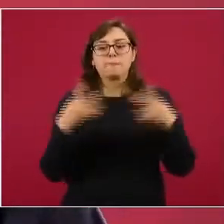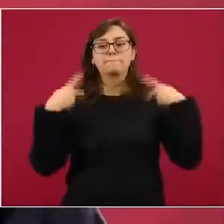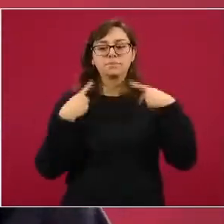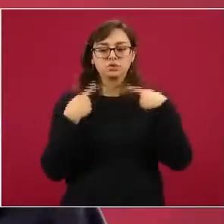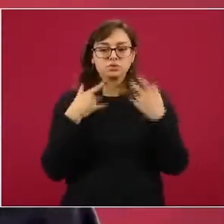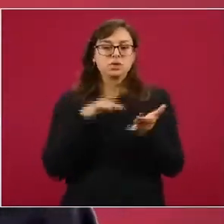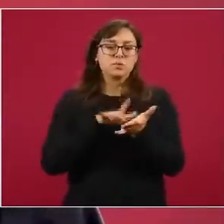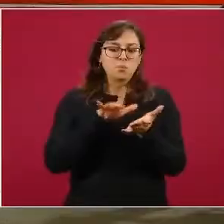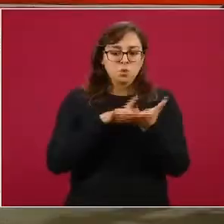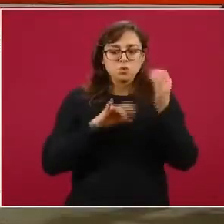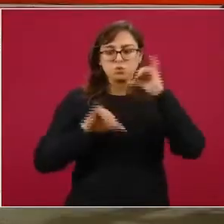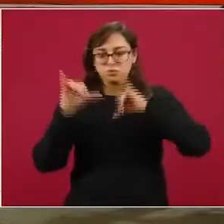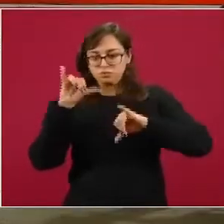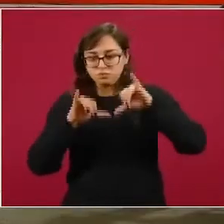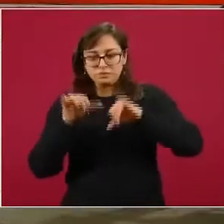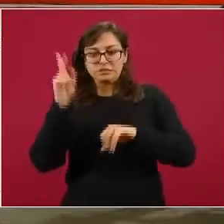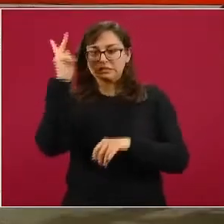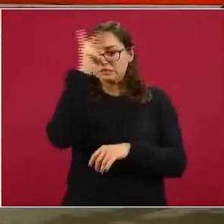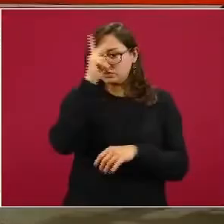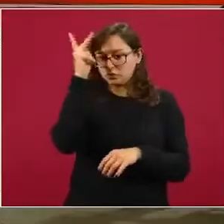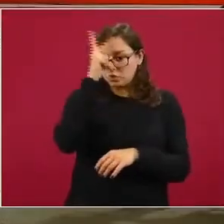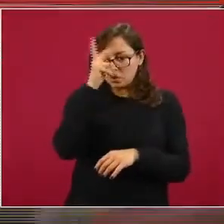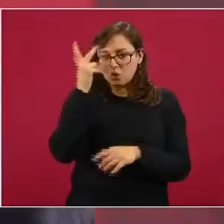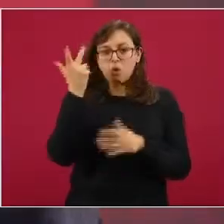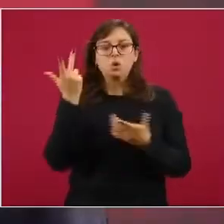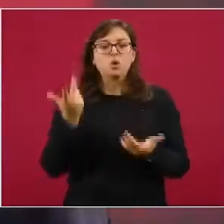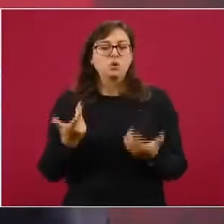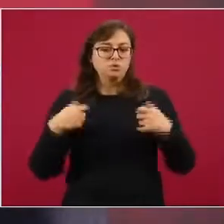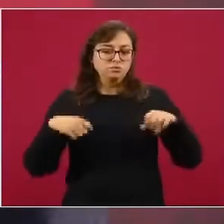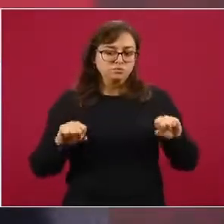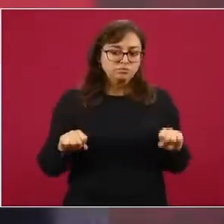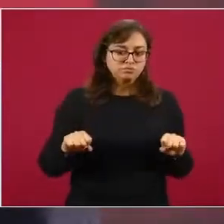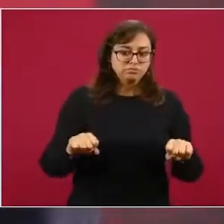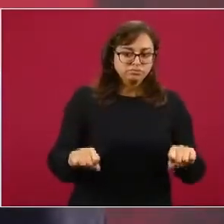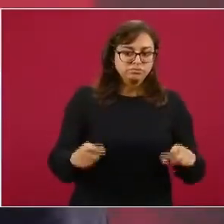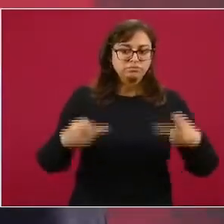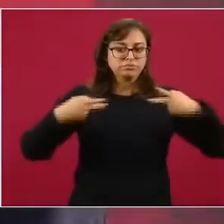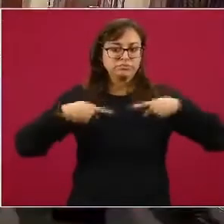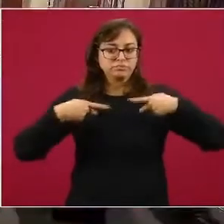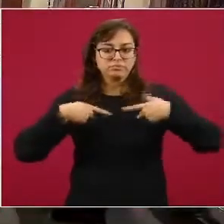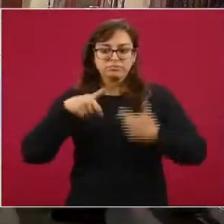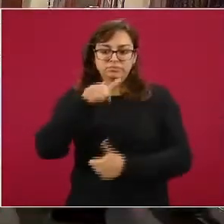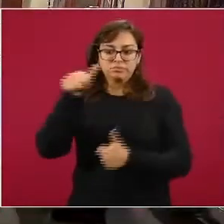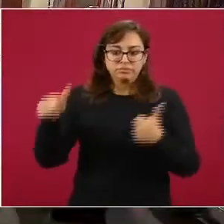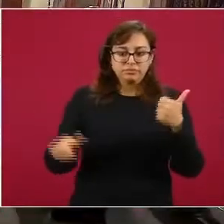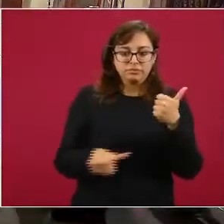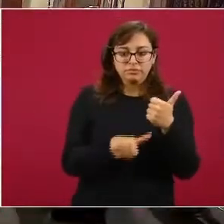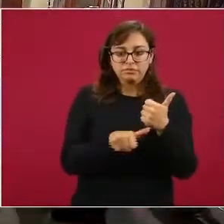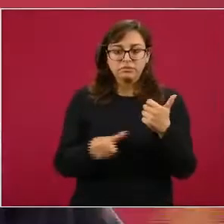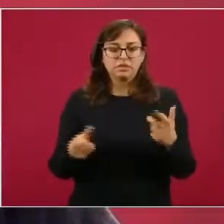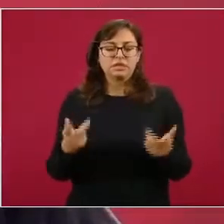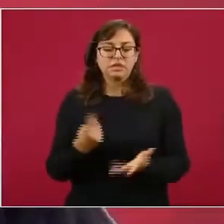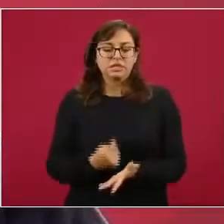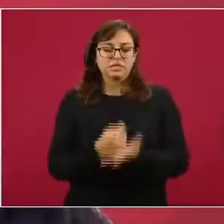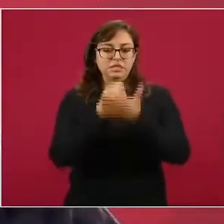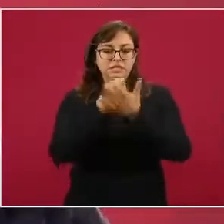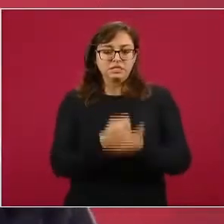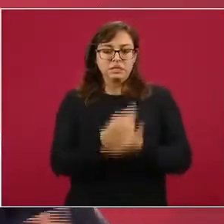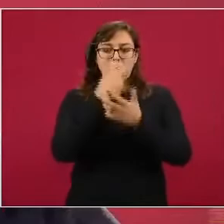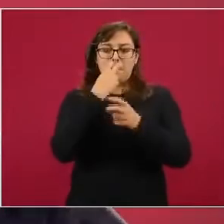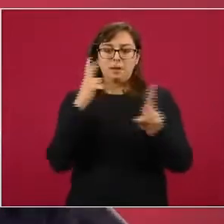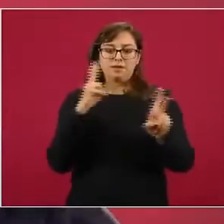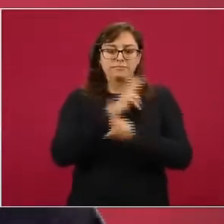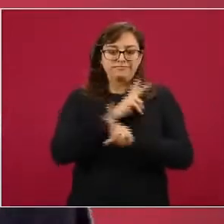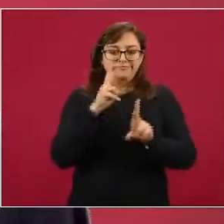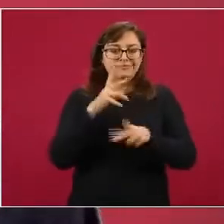personal de laboratorio, psicólogas y psicólogos, camilleros, personal auxiliar y no terapeutas, no podría anunciar